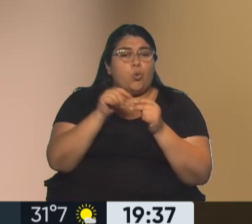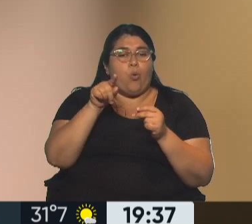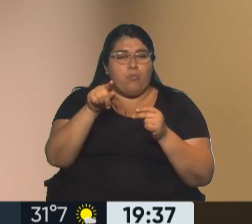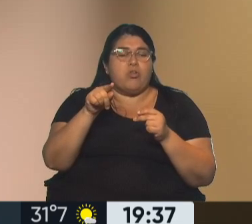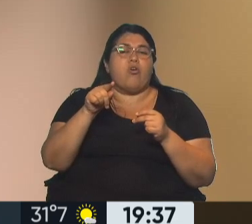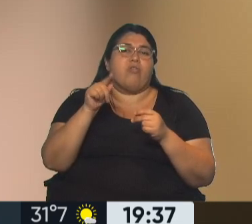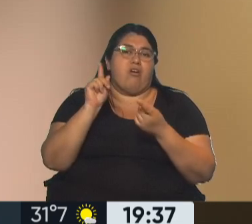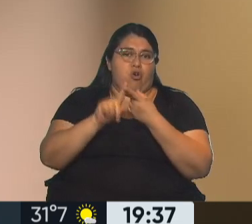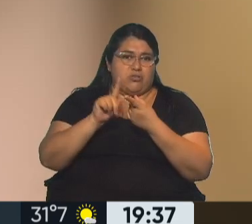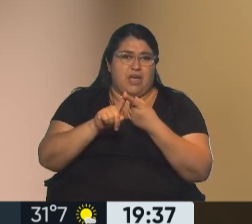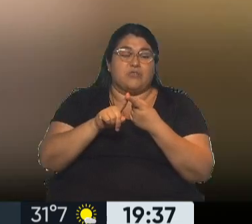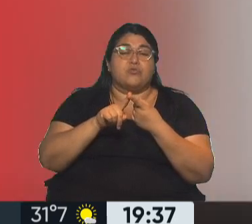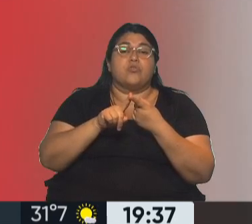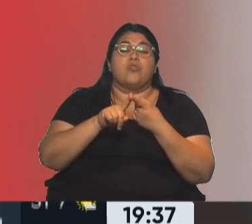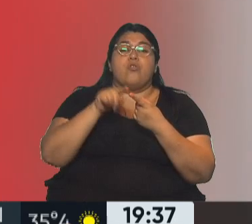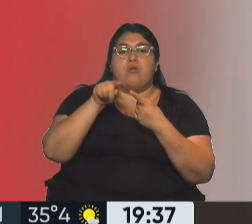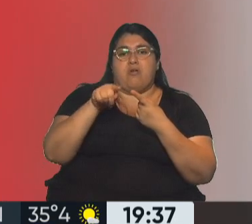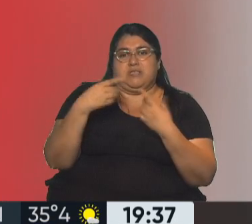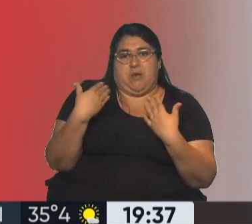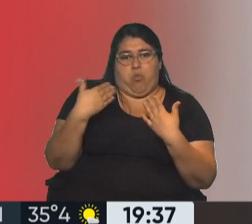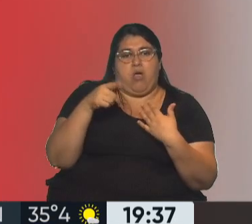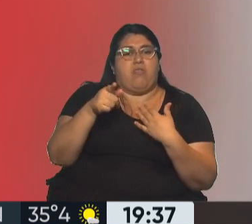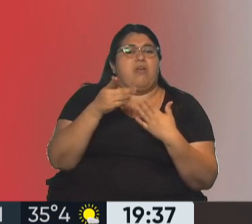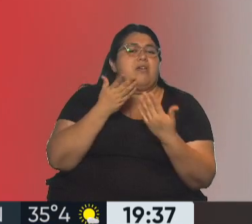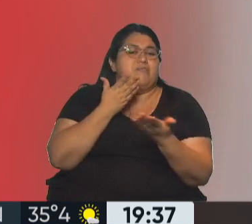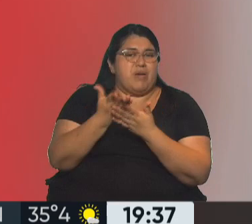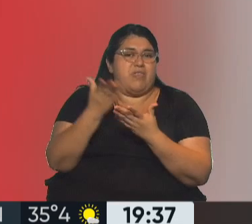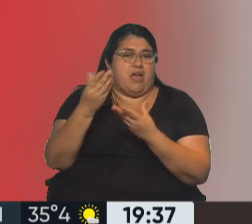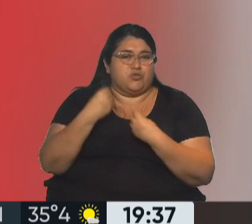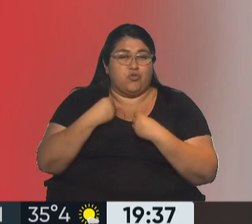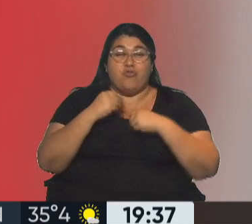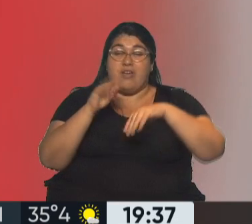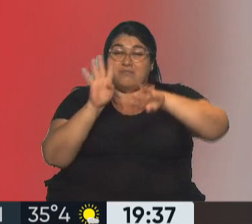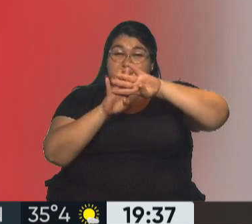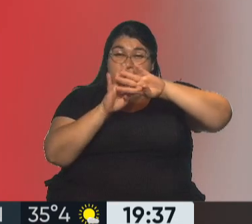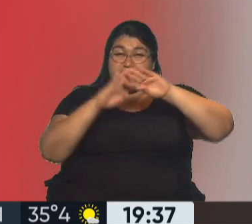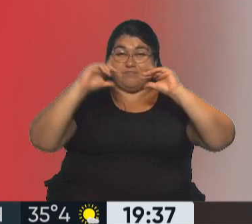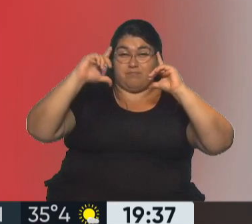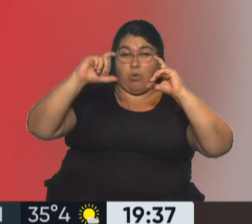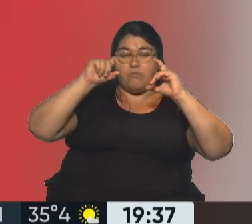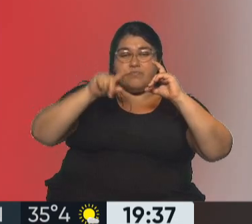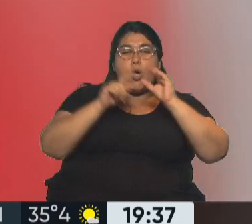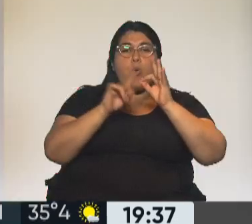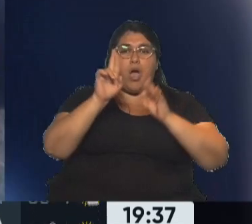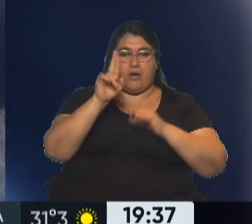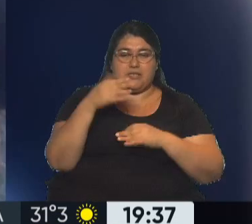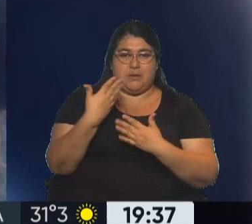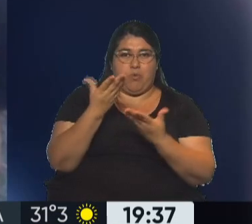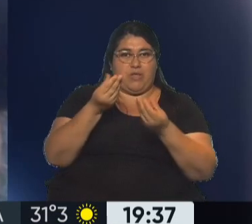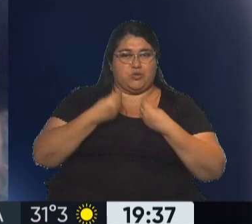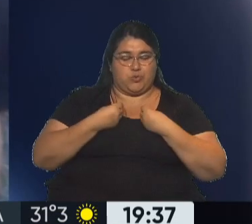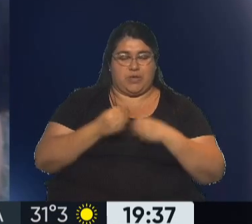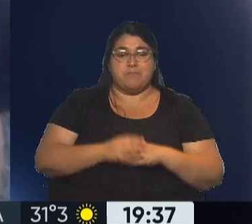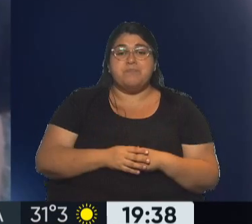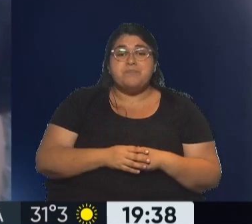telefonía, el número de teléfono al que se puede acudir junto con ese código QR para buscar ayuda. A